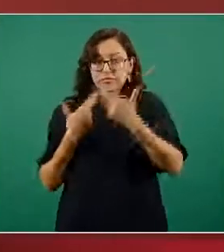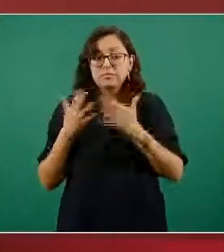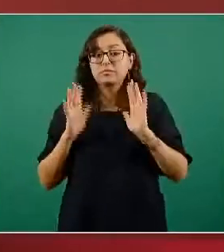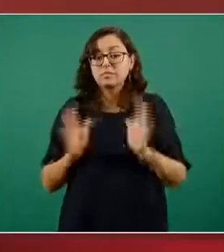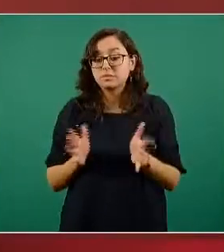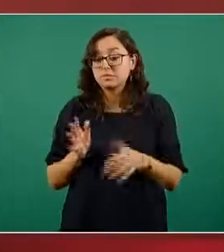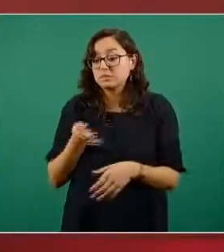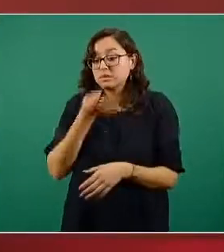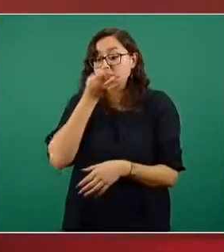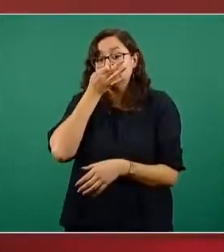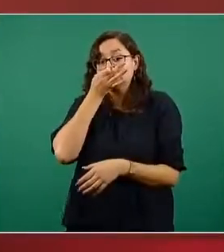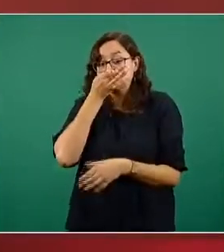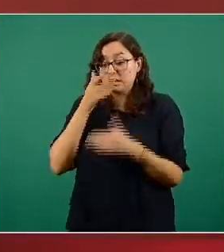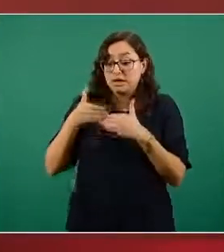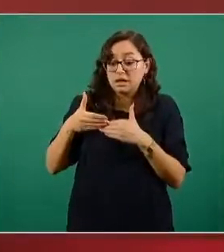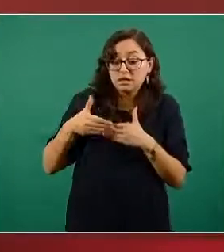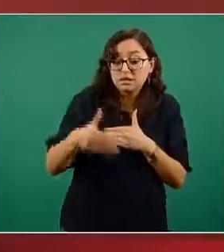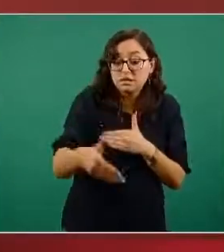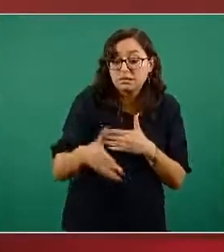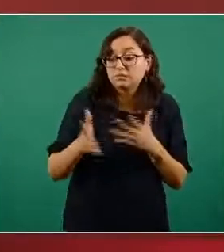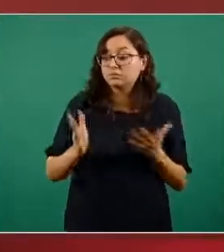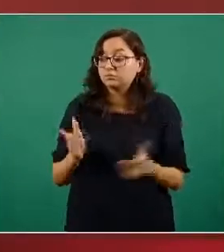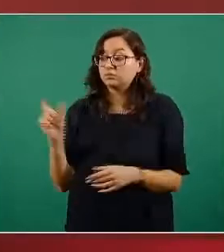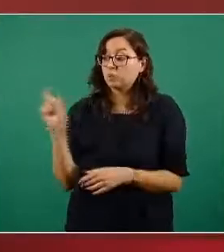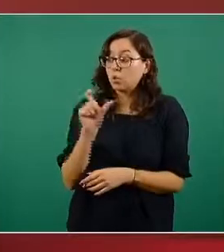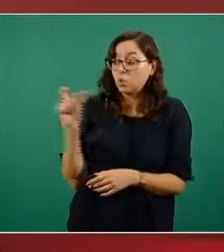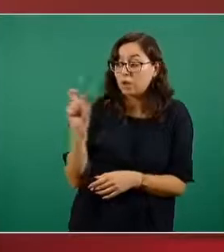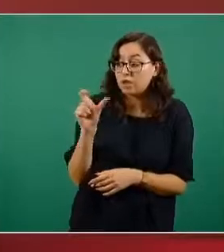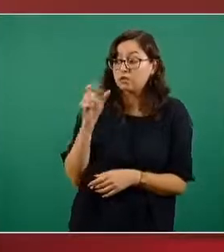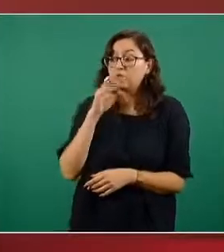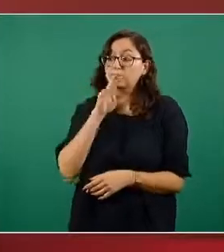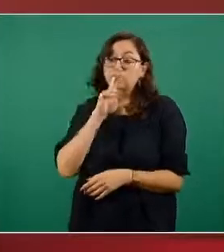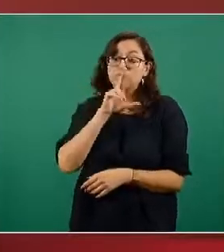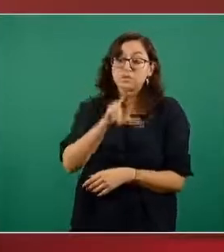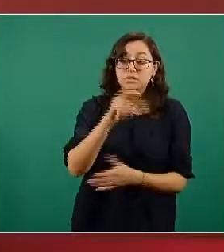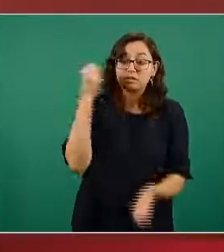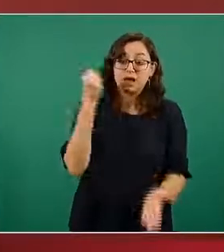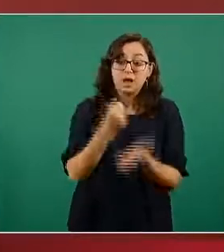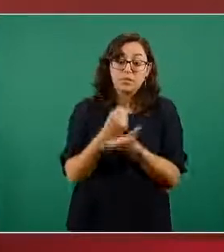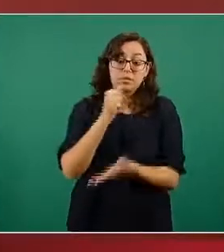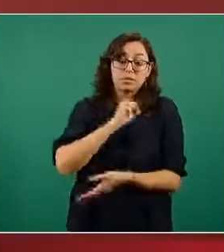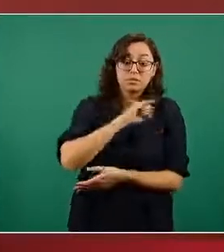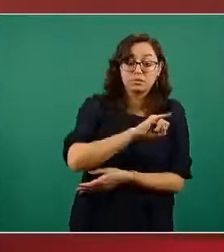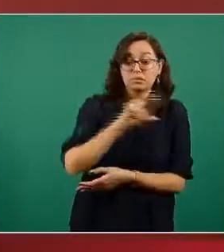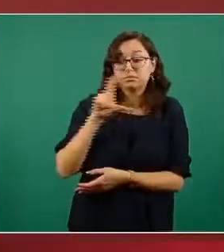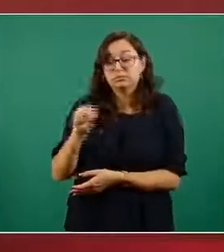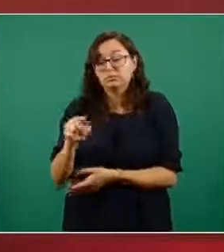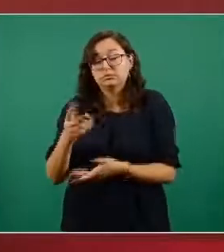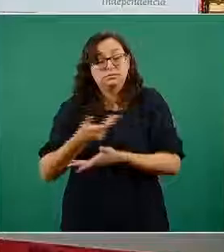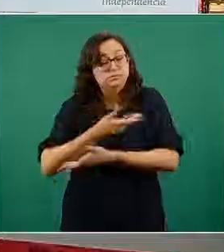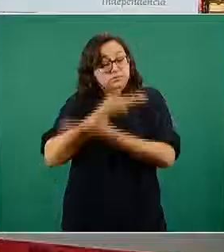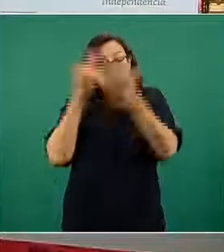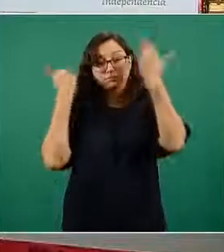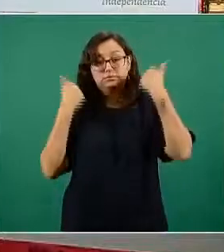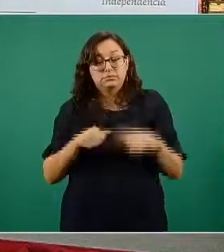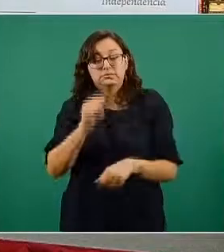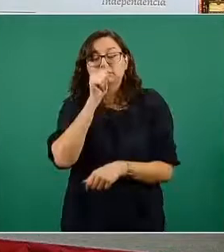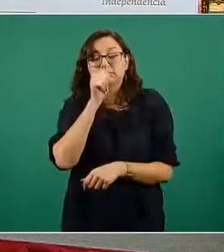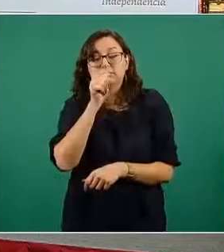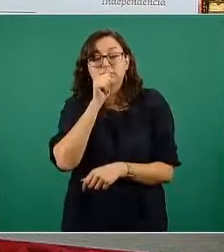publicación no se puede indicar exactamente cuándo porque no conocemos cuándo pero precisamente los